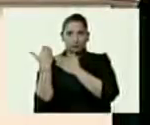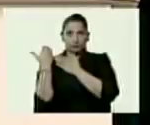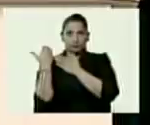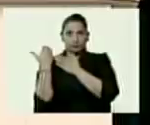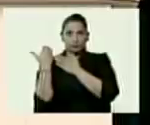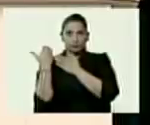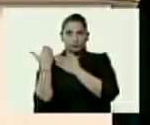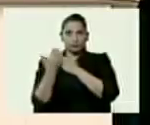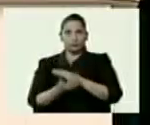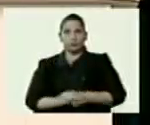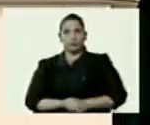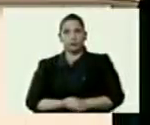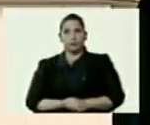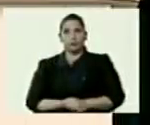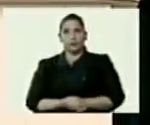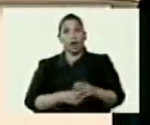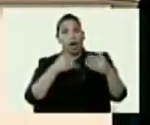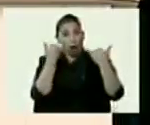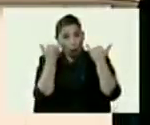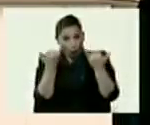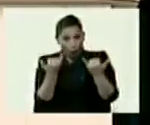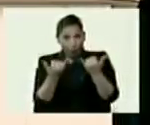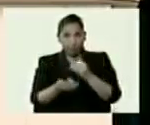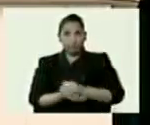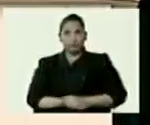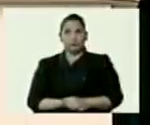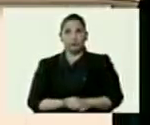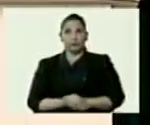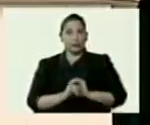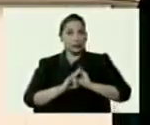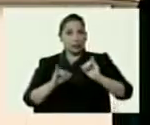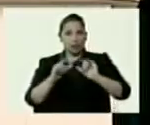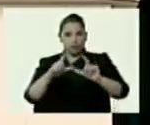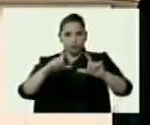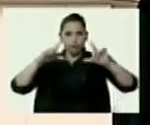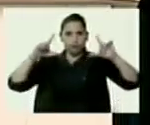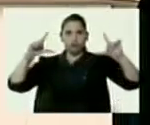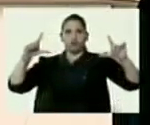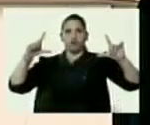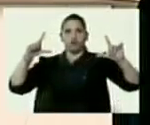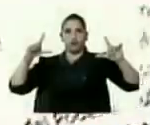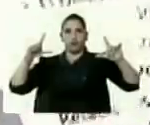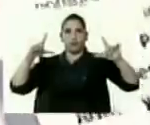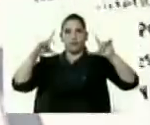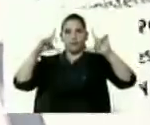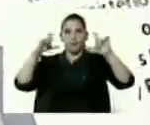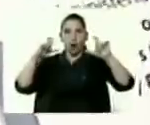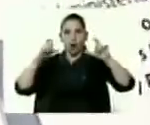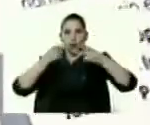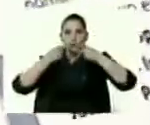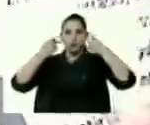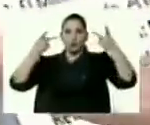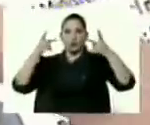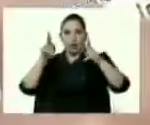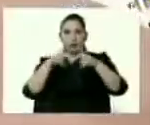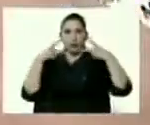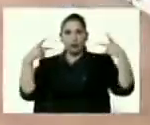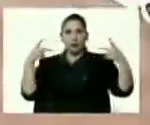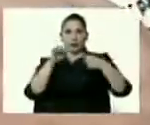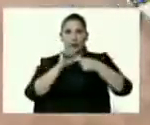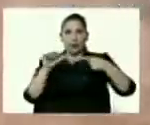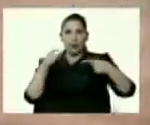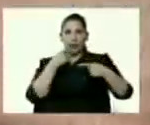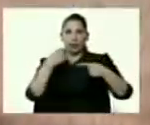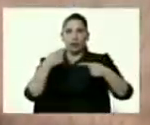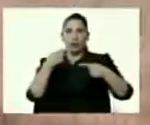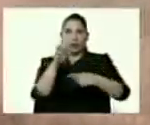Y aquí está amplificada la fotografía que salió publicada en la revista Semana. Y dice,